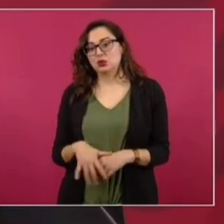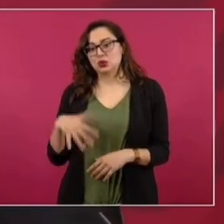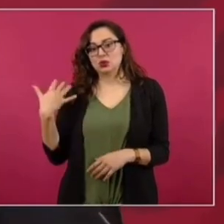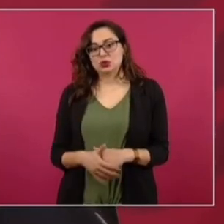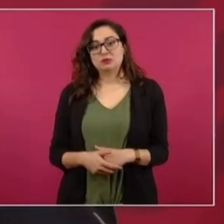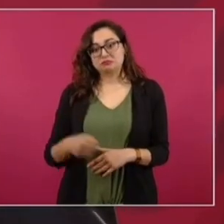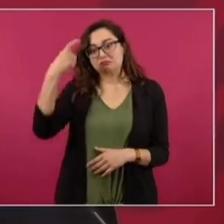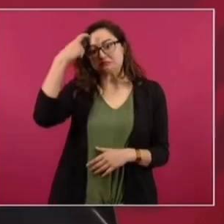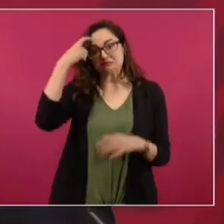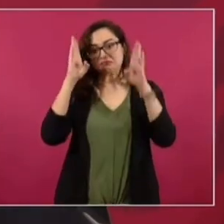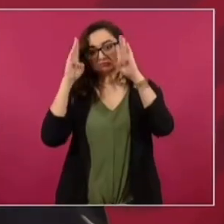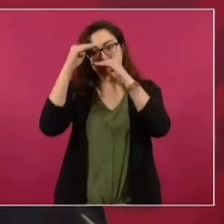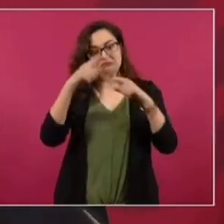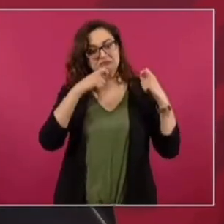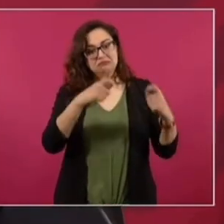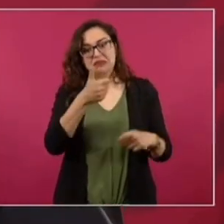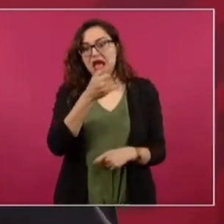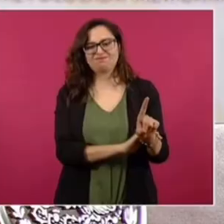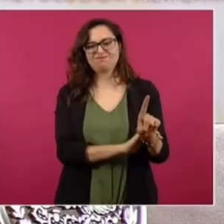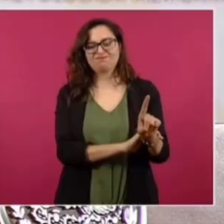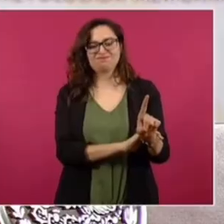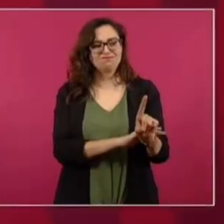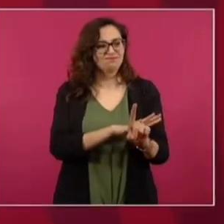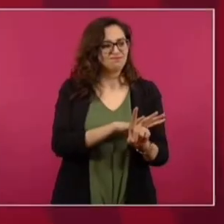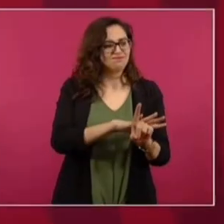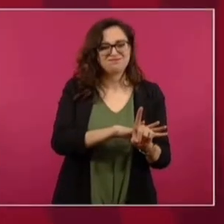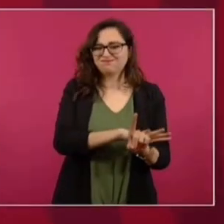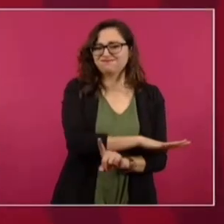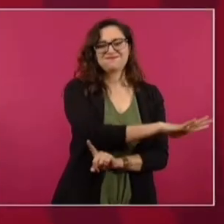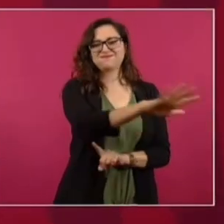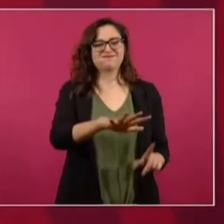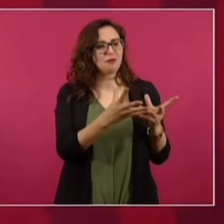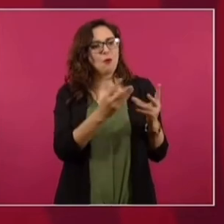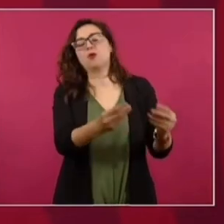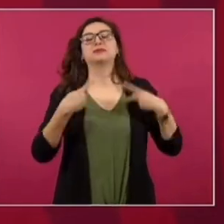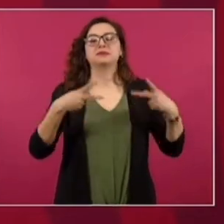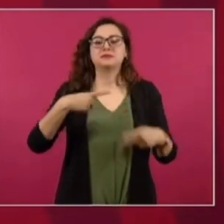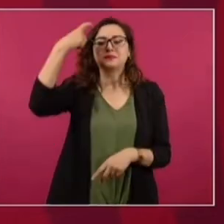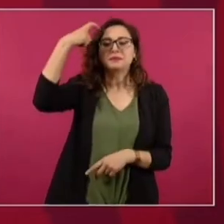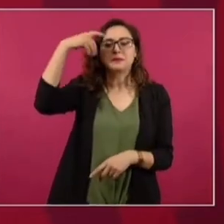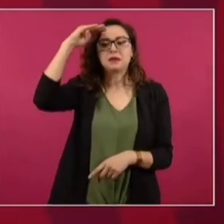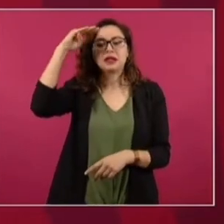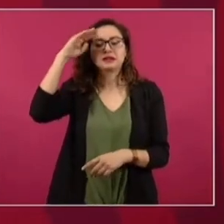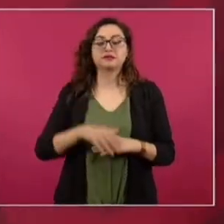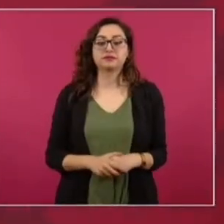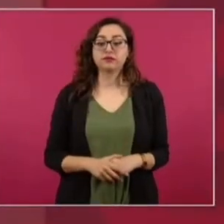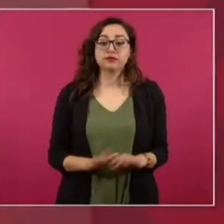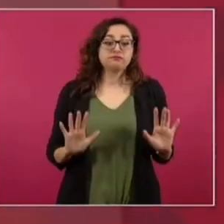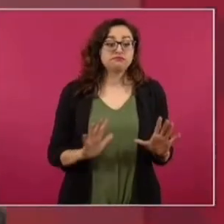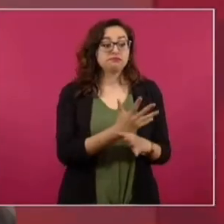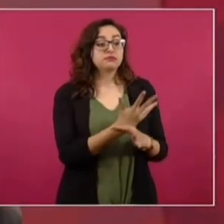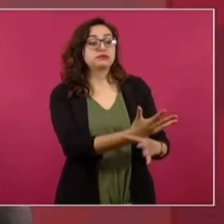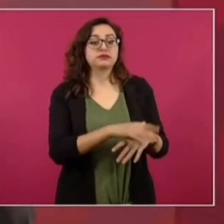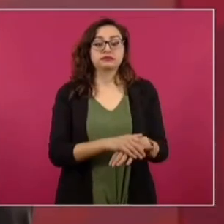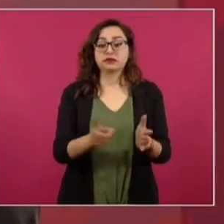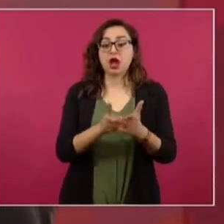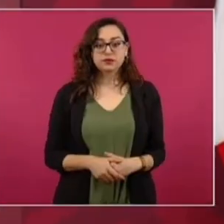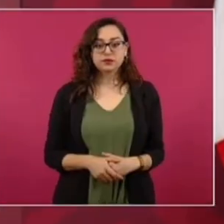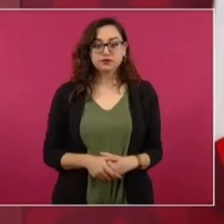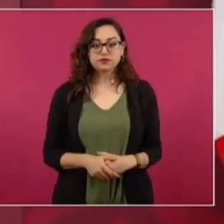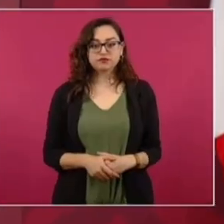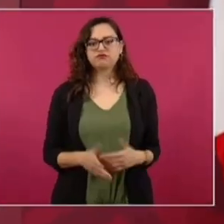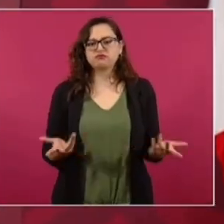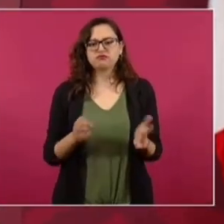parte del pensamiento conservador. No es nada más el Loret, es el que dice los derechos humanos para los humanos derechos.